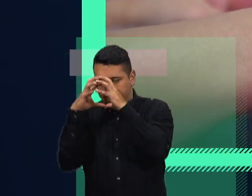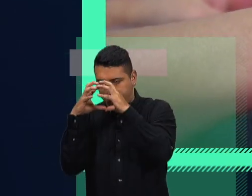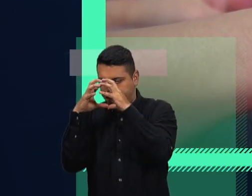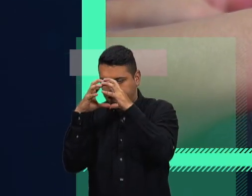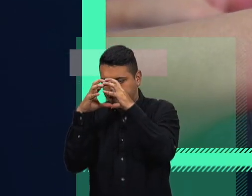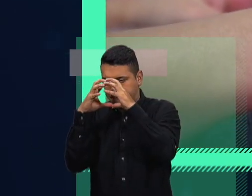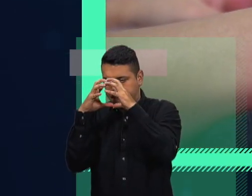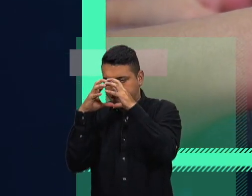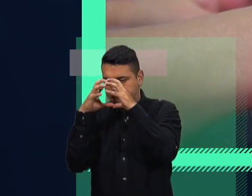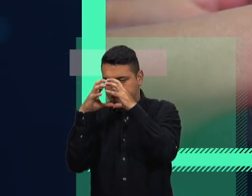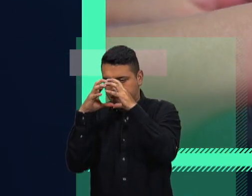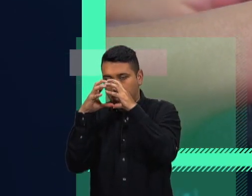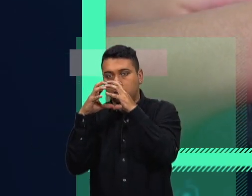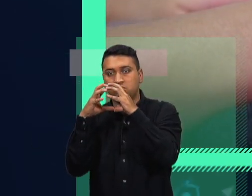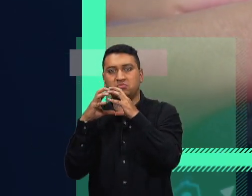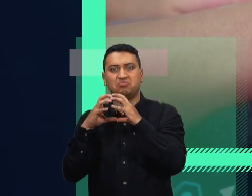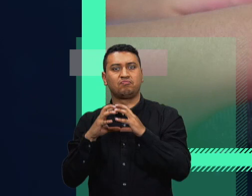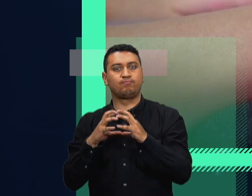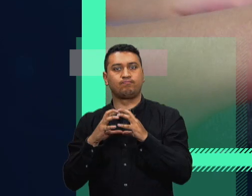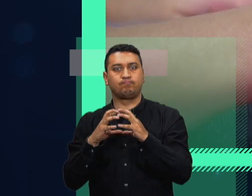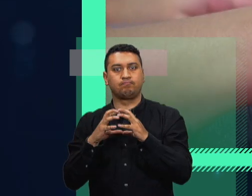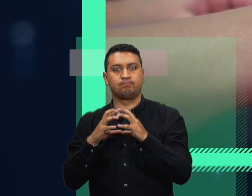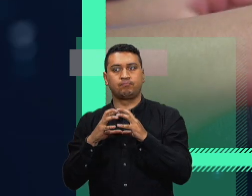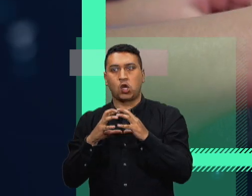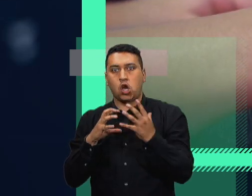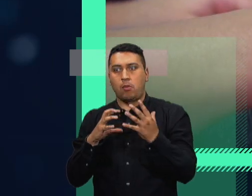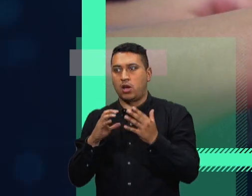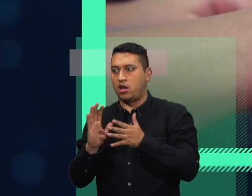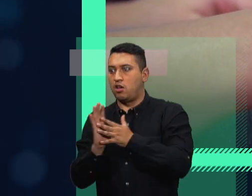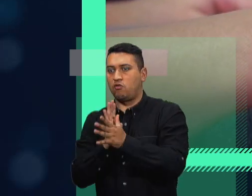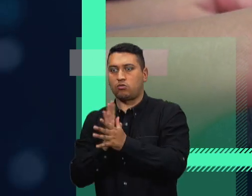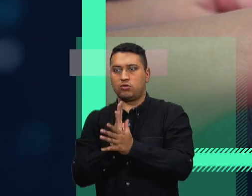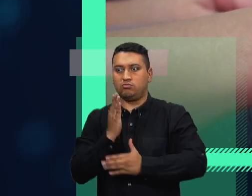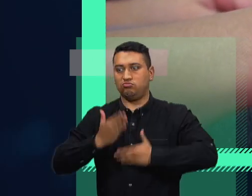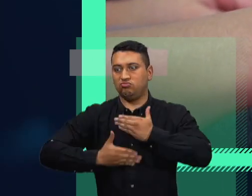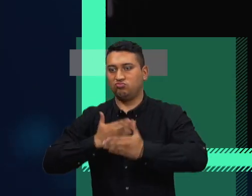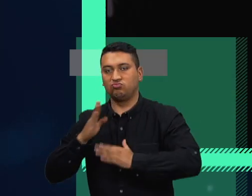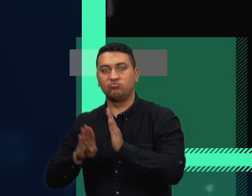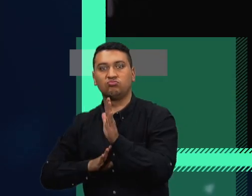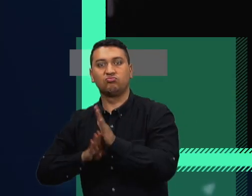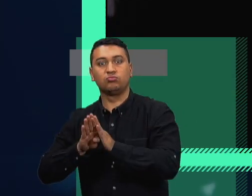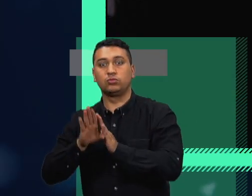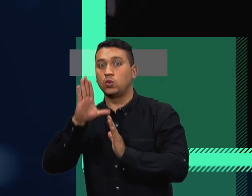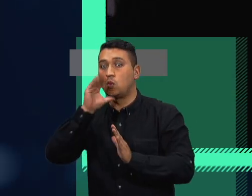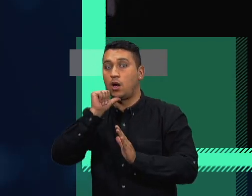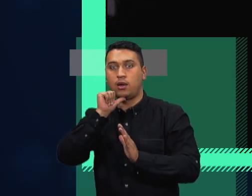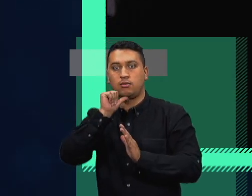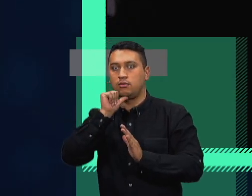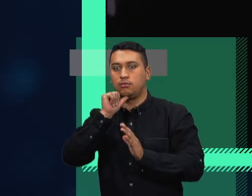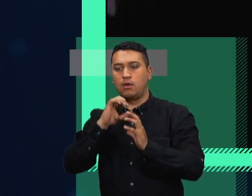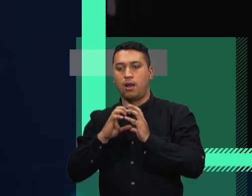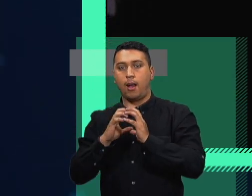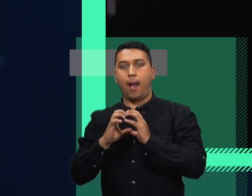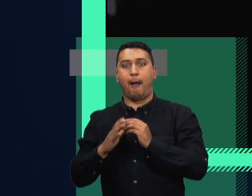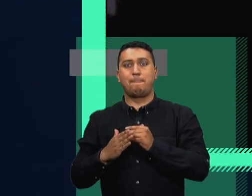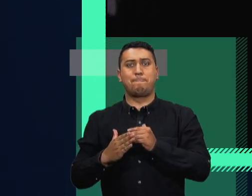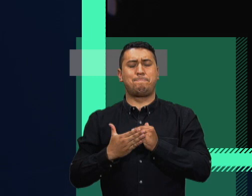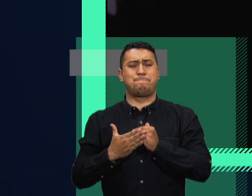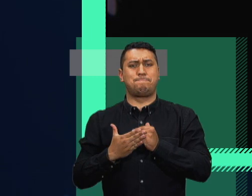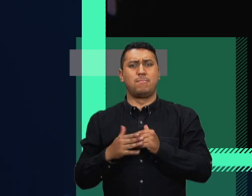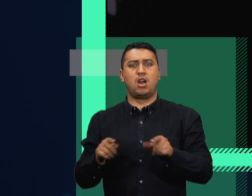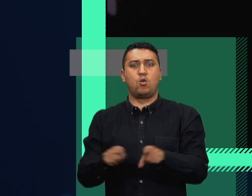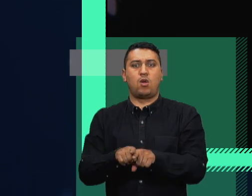No se pone en pausa. No se puede diferir para más adelante. Se cerró. Se fue el tren y lo dejó.